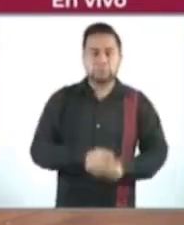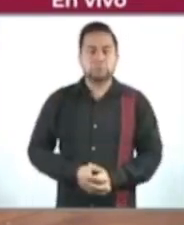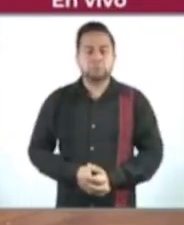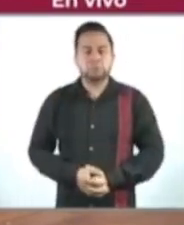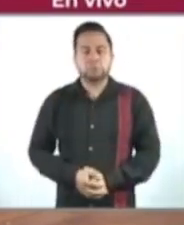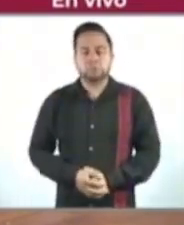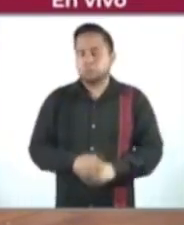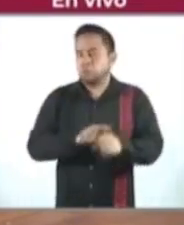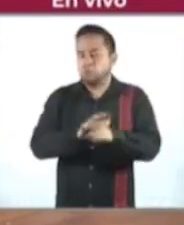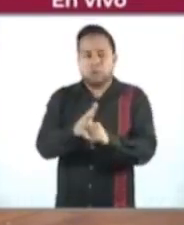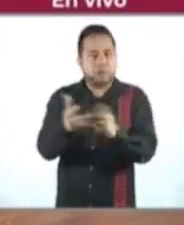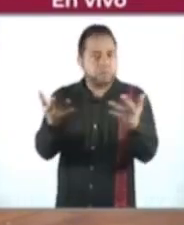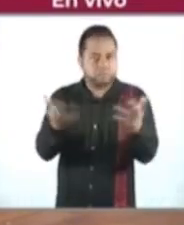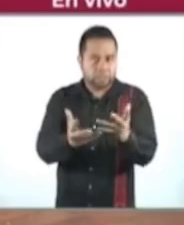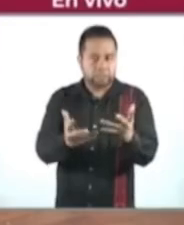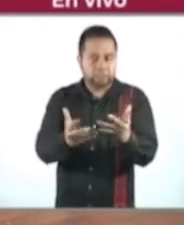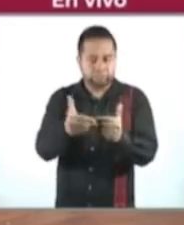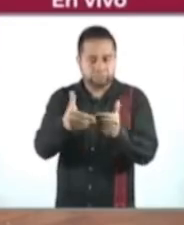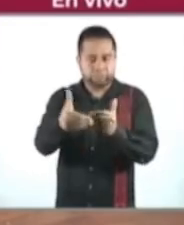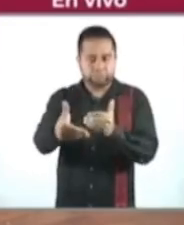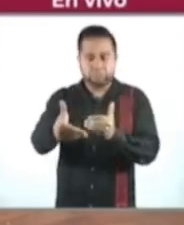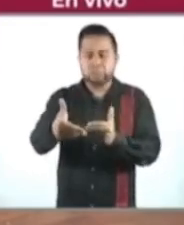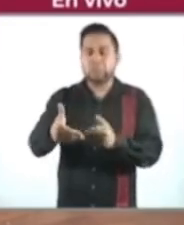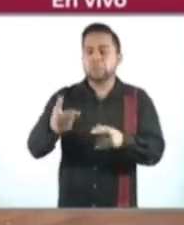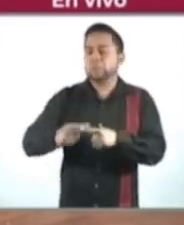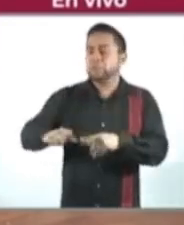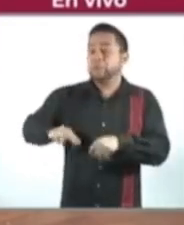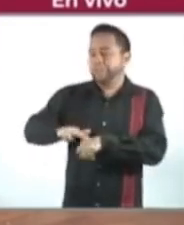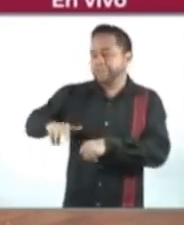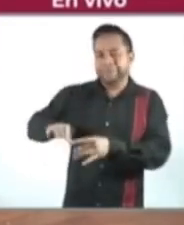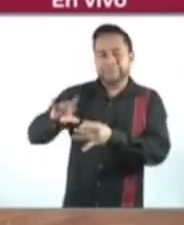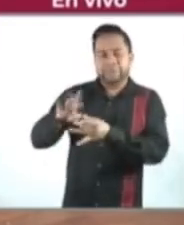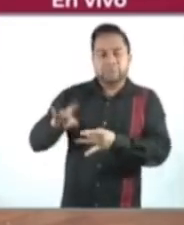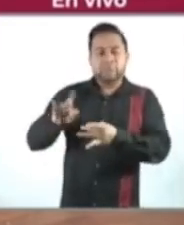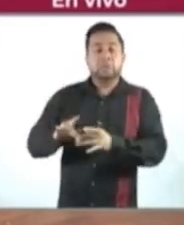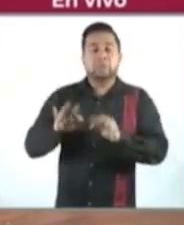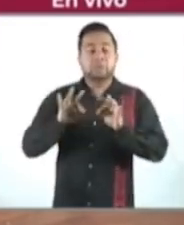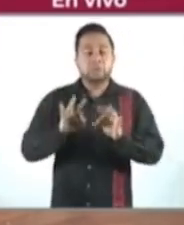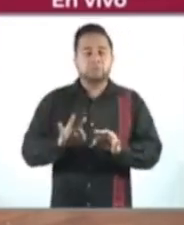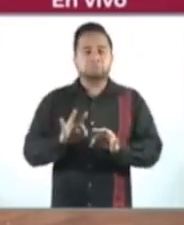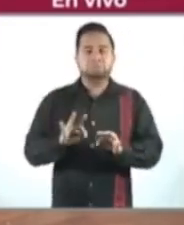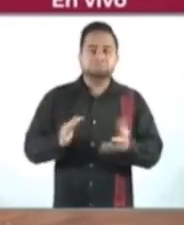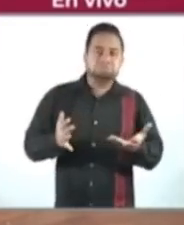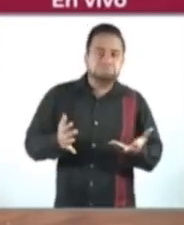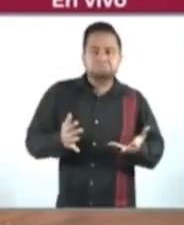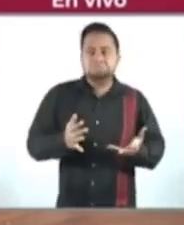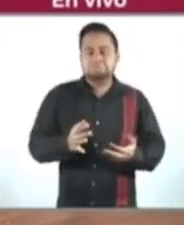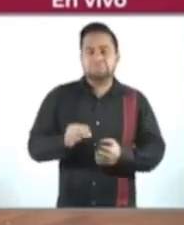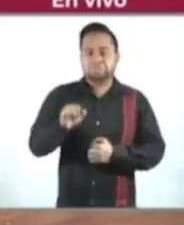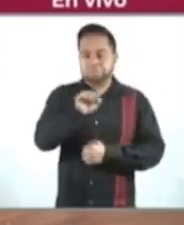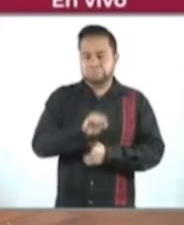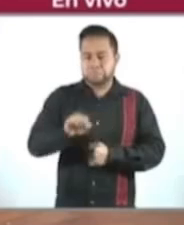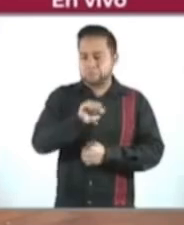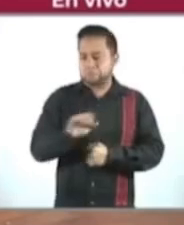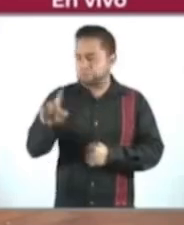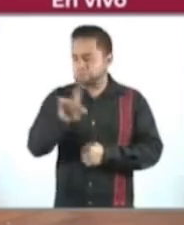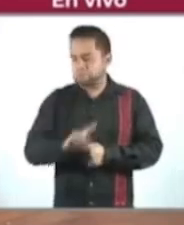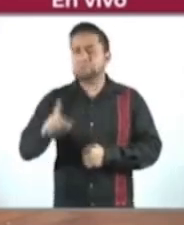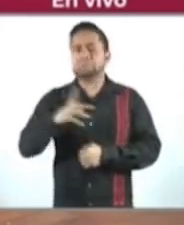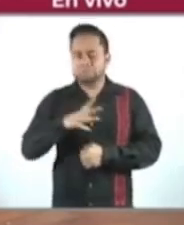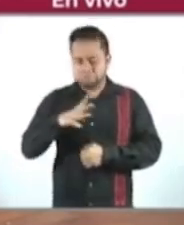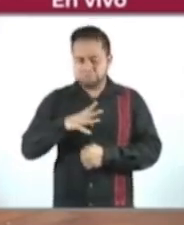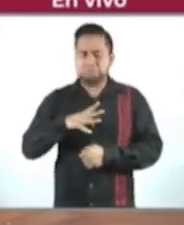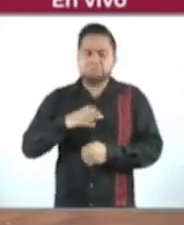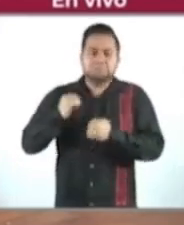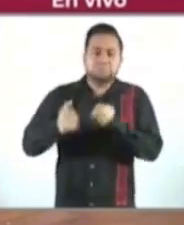¿Qué vamos a hacer? Como bien ya lo comentó el señor Gobernador, este sábado o domingo ya estamos en posibilidades de